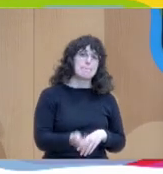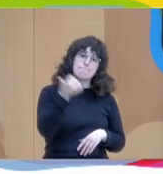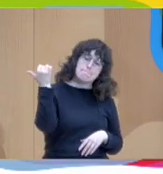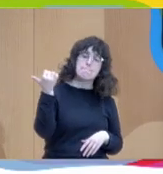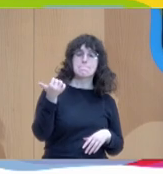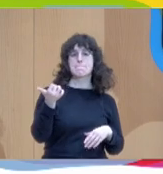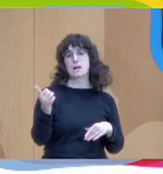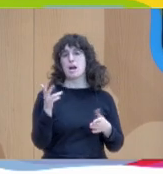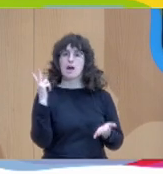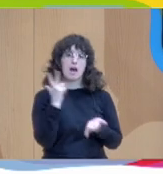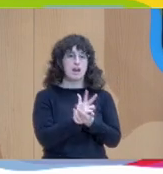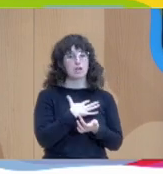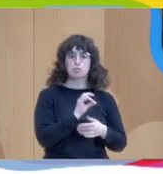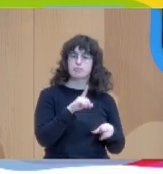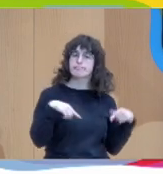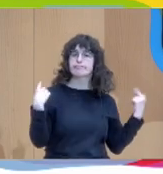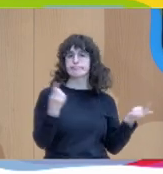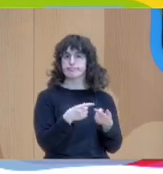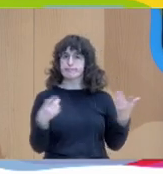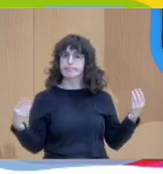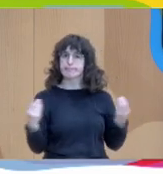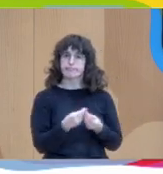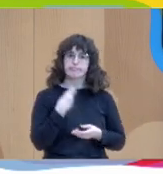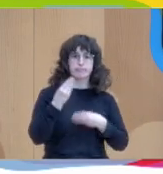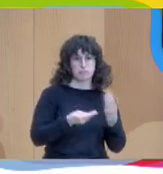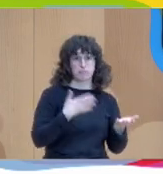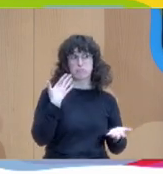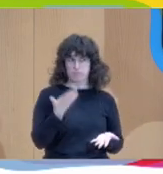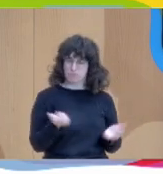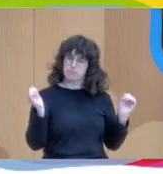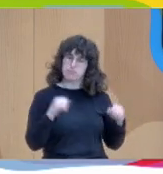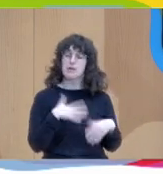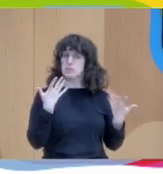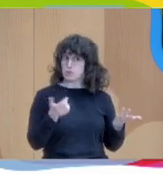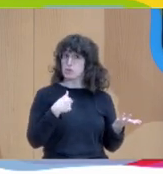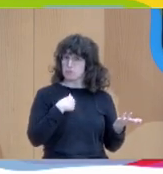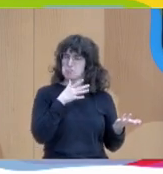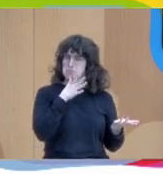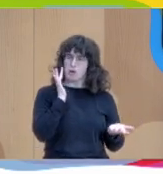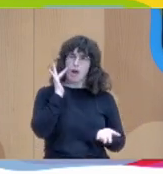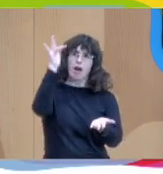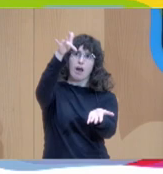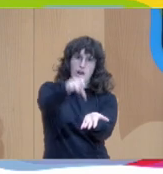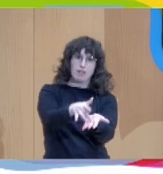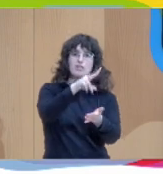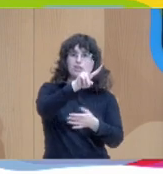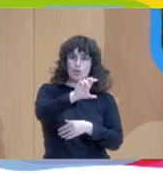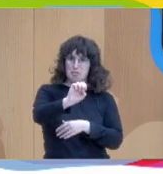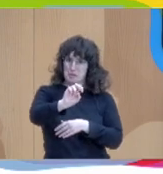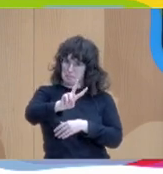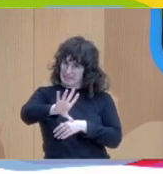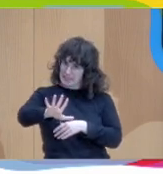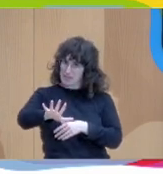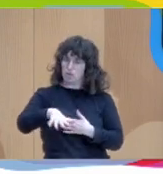todos entre todas vale pues me voy a situar en 2025 vale y estoy viendo que